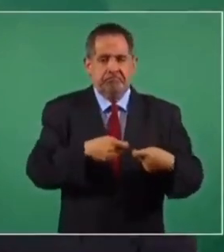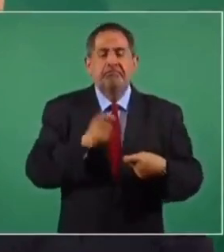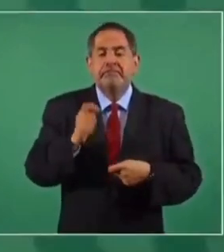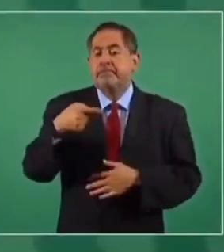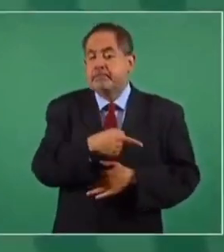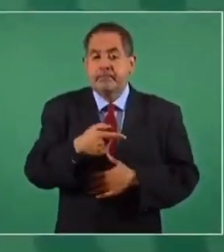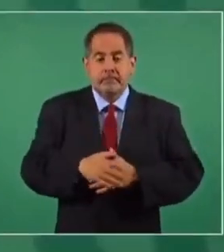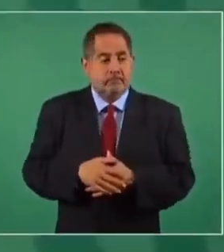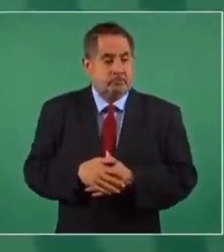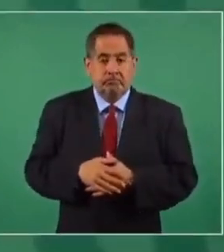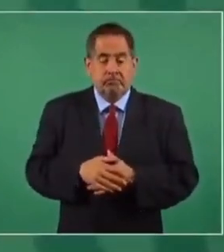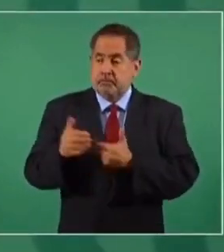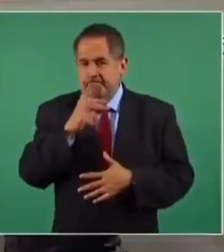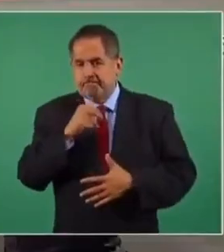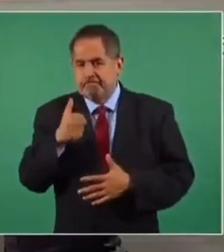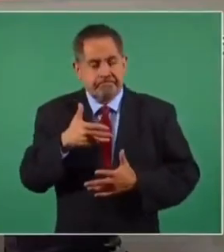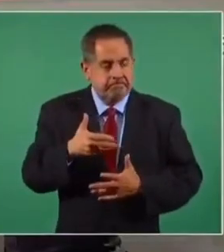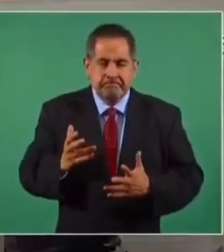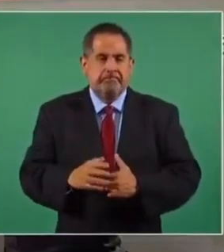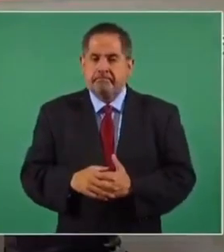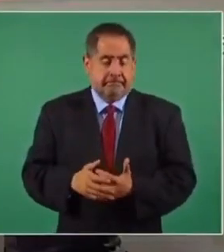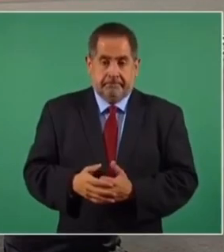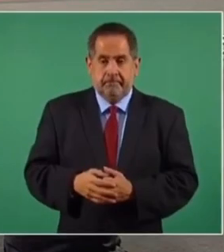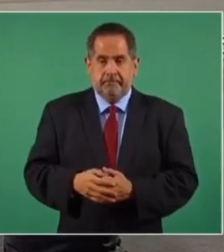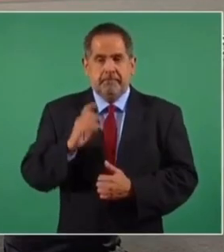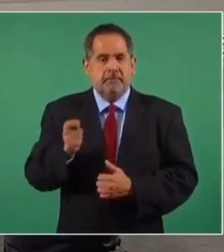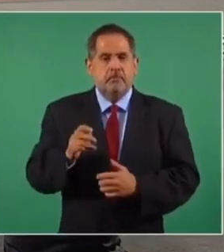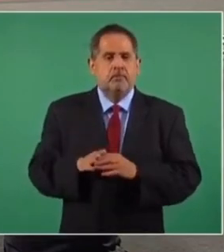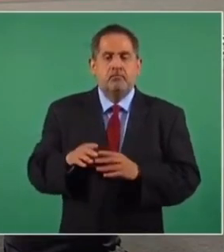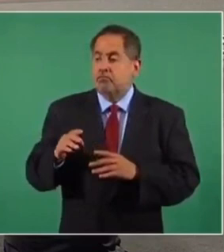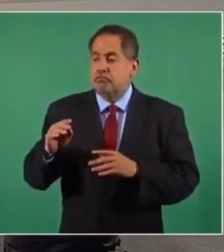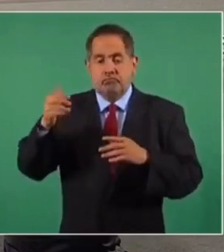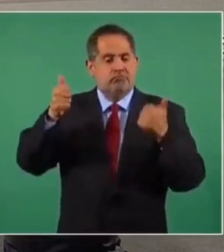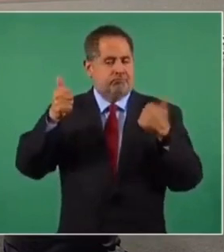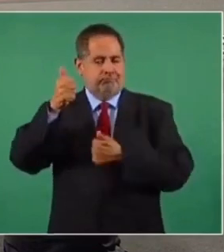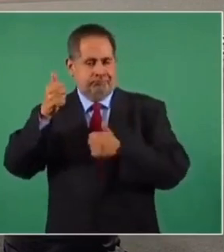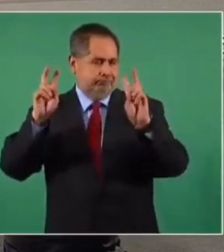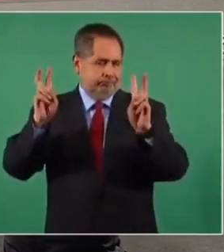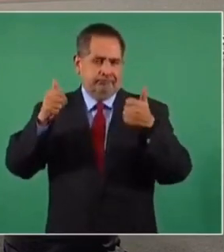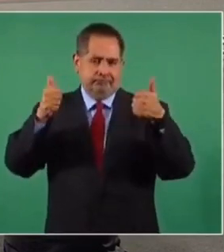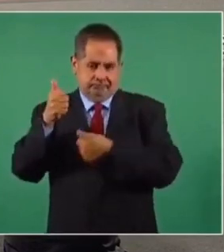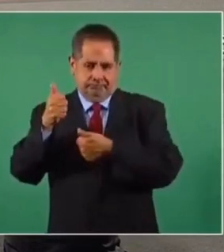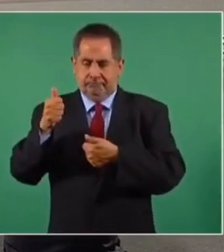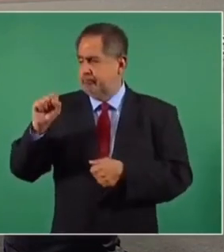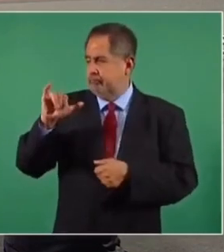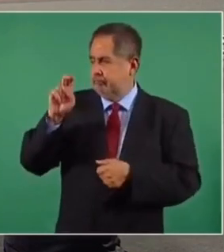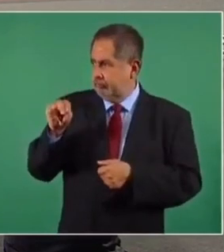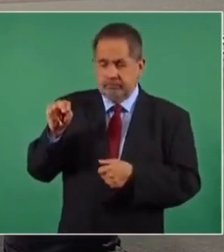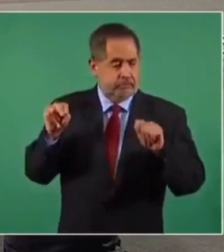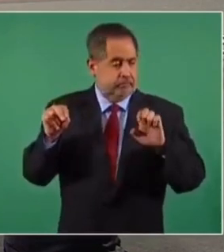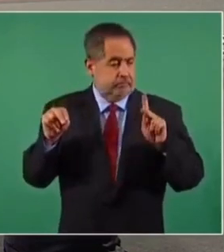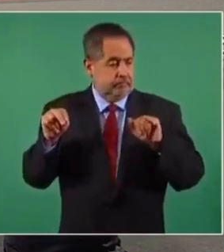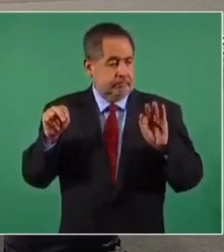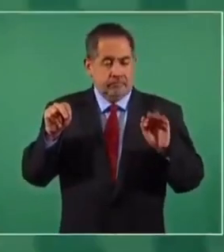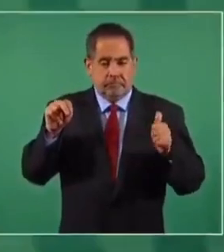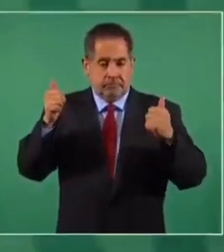volvieron completamente independientes. Se supone que dependen del Poder Judicial, pero ellos